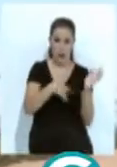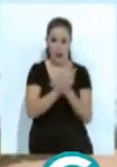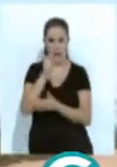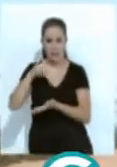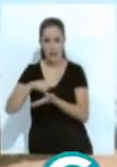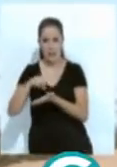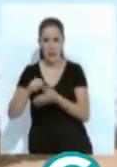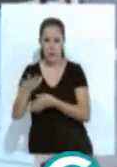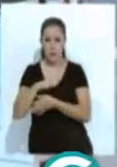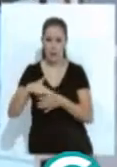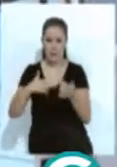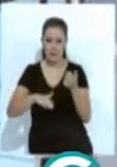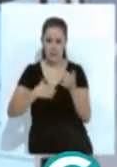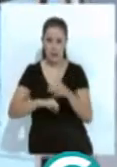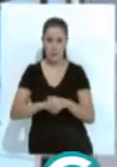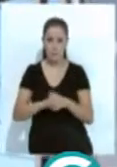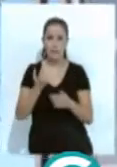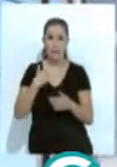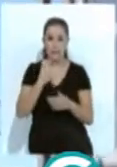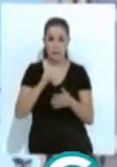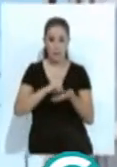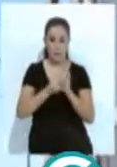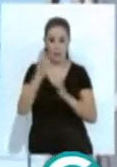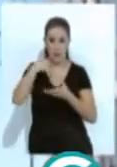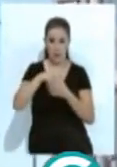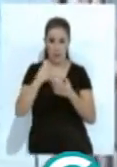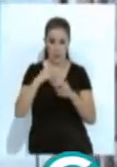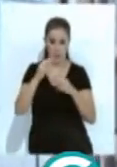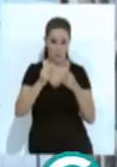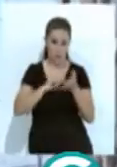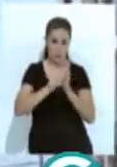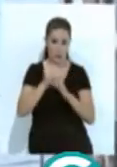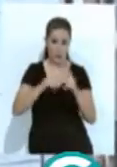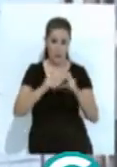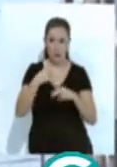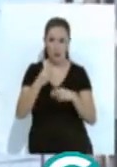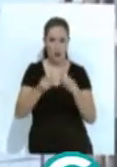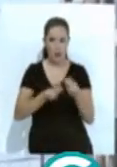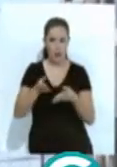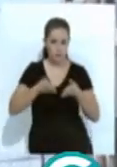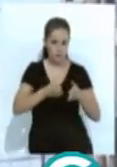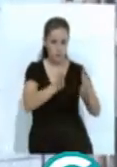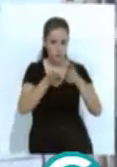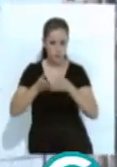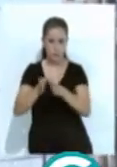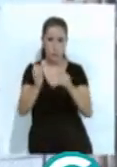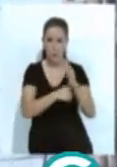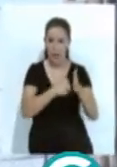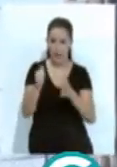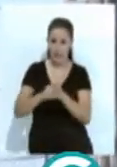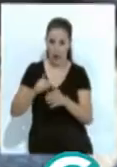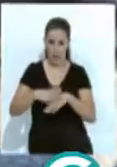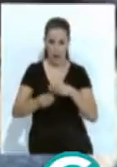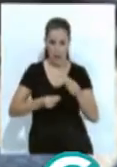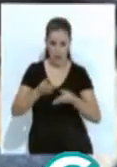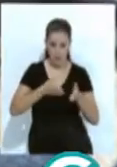central de Plaza de Sevilla. Por otra parte, dentro del proyecto de tranvía ya finalizó la colocación de la pasarela metálica que permitirá el transbordo